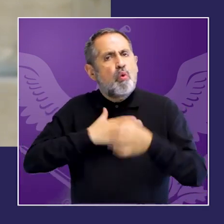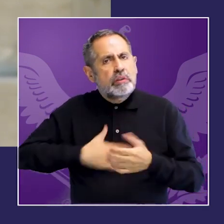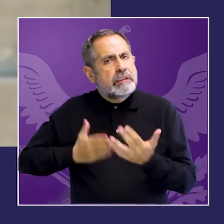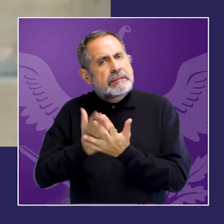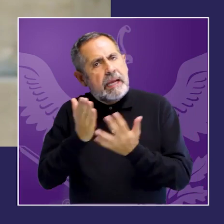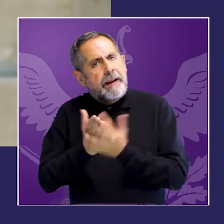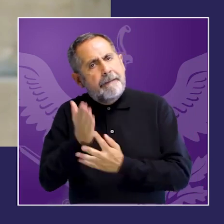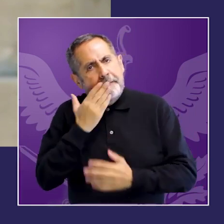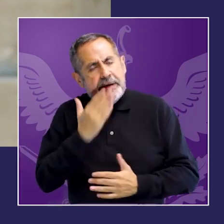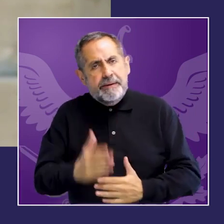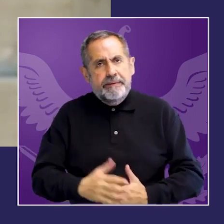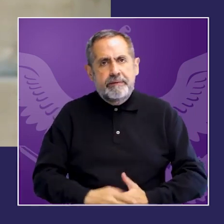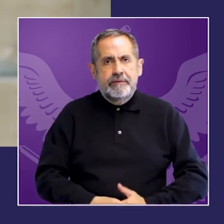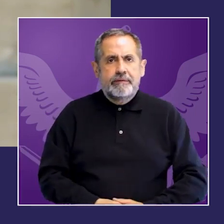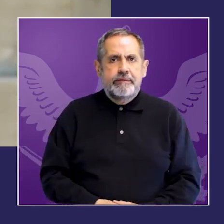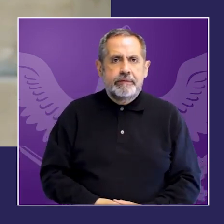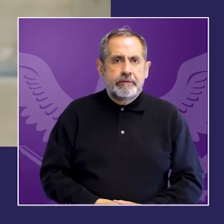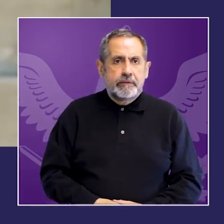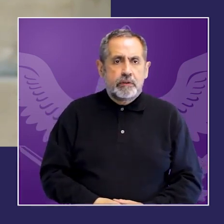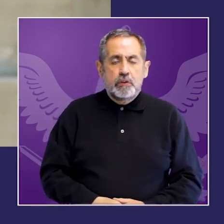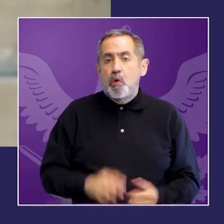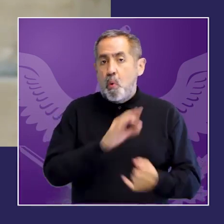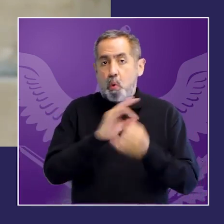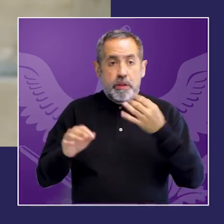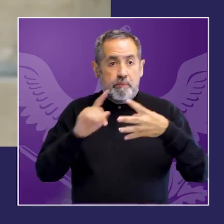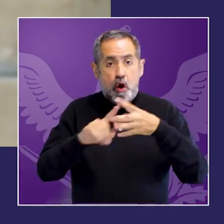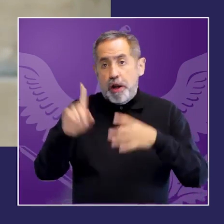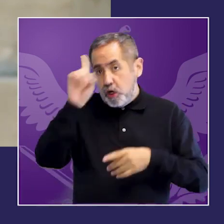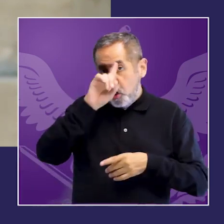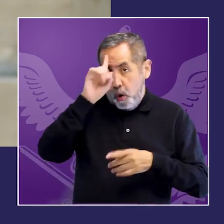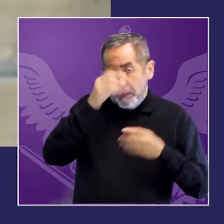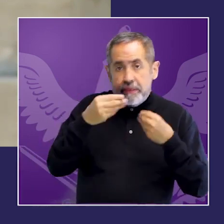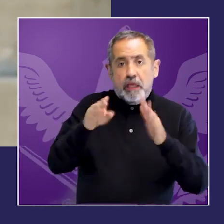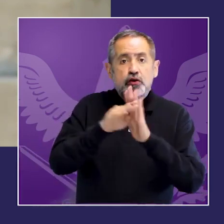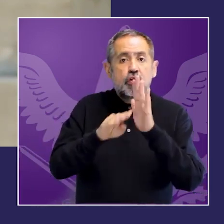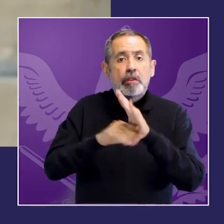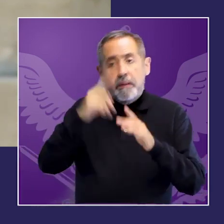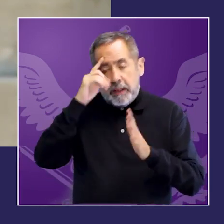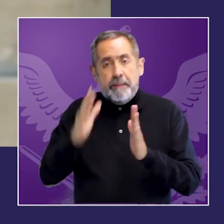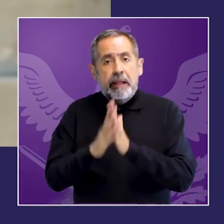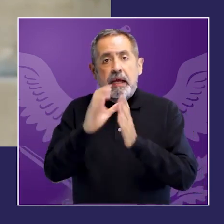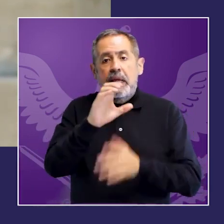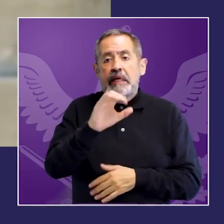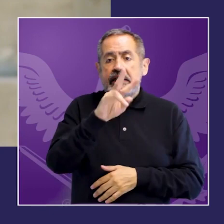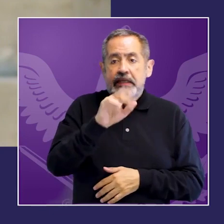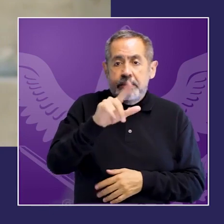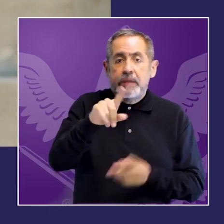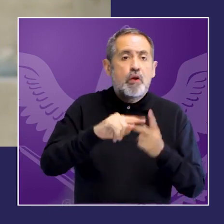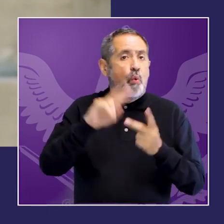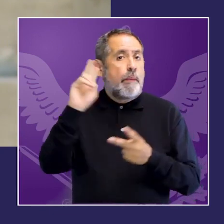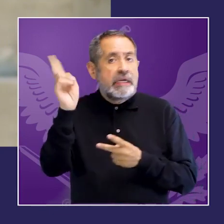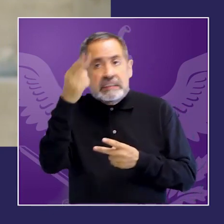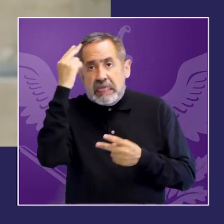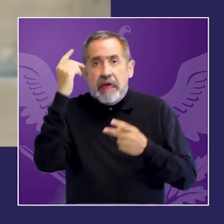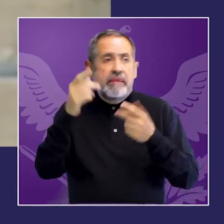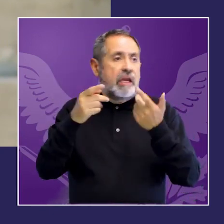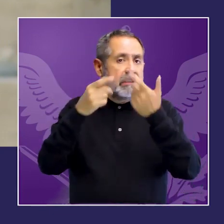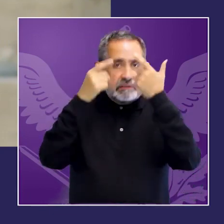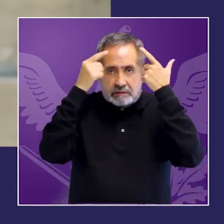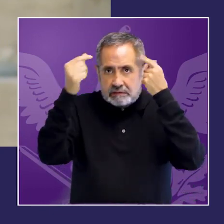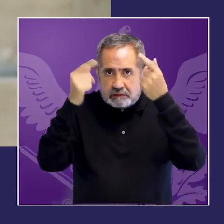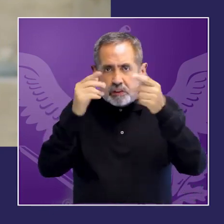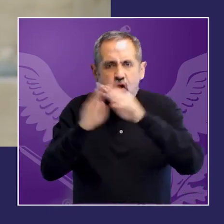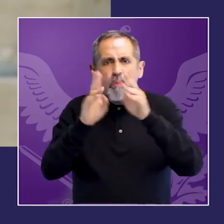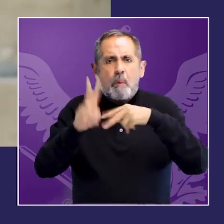y de la academia promovamos estudios de seguimiento y evaluación del impacto de las reformas normativas implementadas